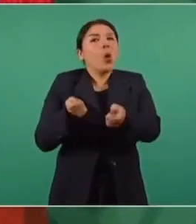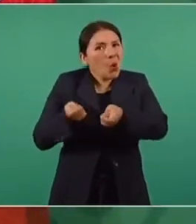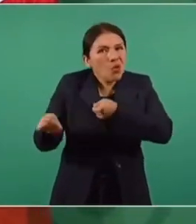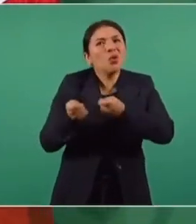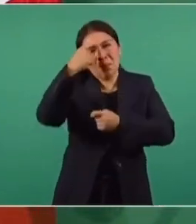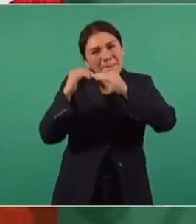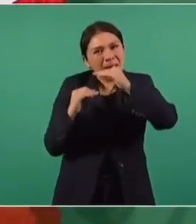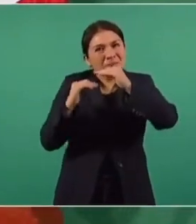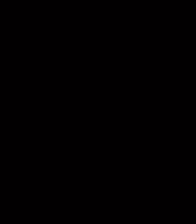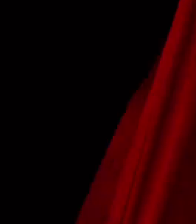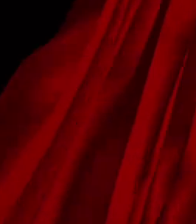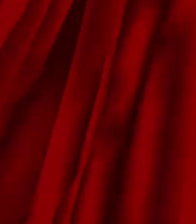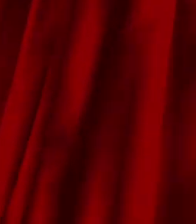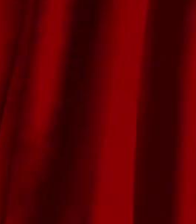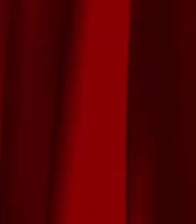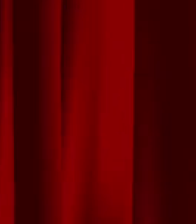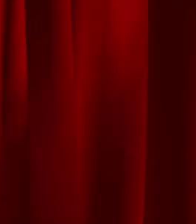control la inflación.